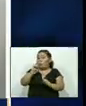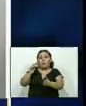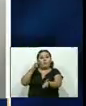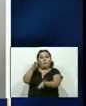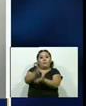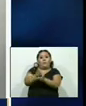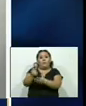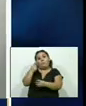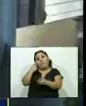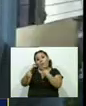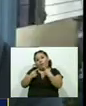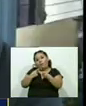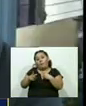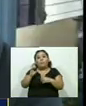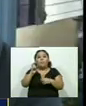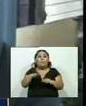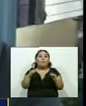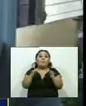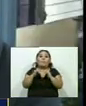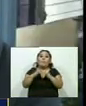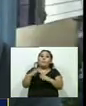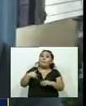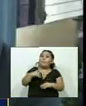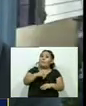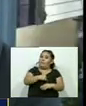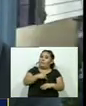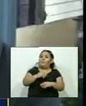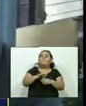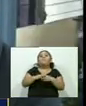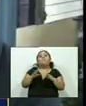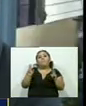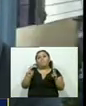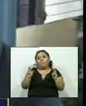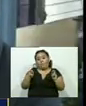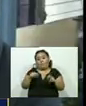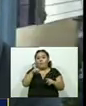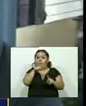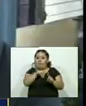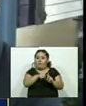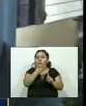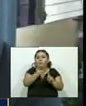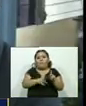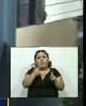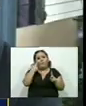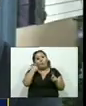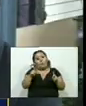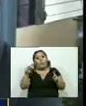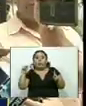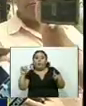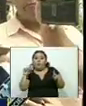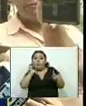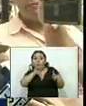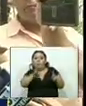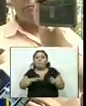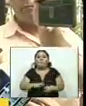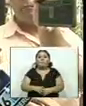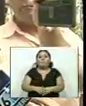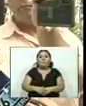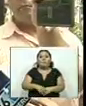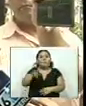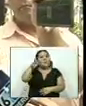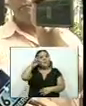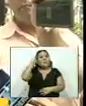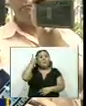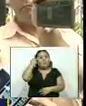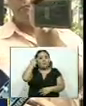ante fiscales. Además, el exministro de Seguridad, Benito Lara, también figuró en el testimonio de Noé. No significa que se le